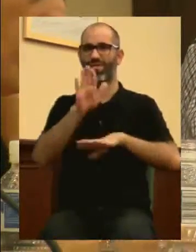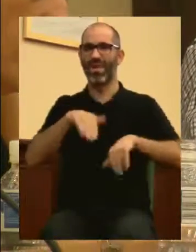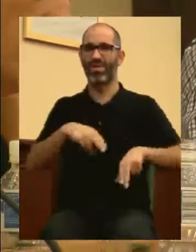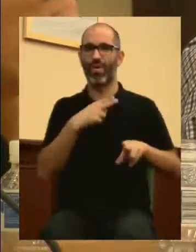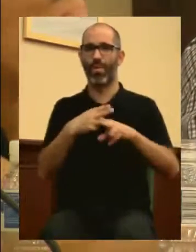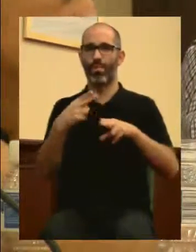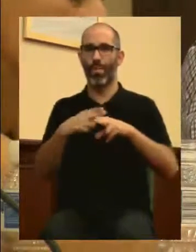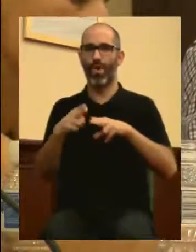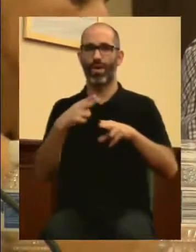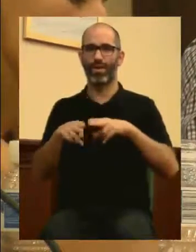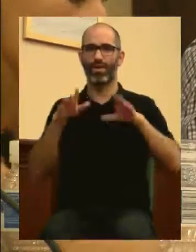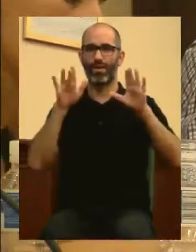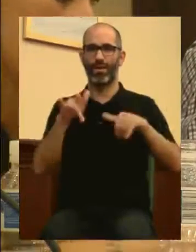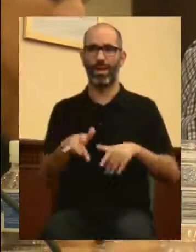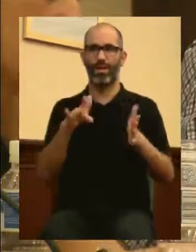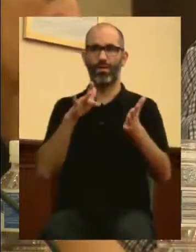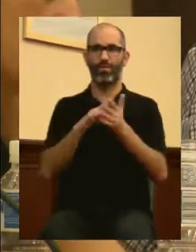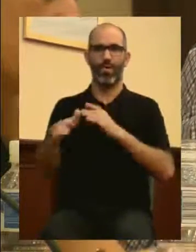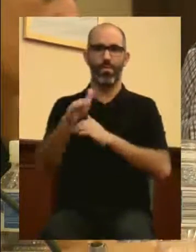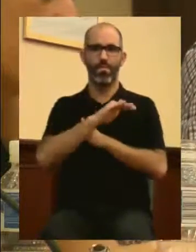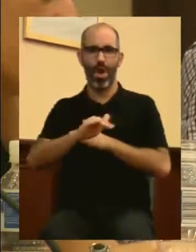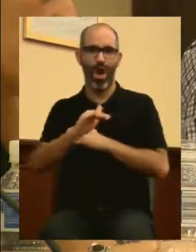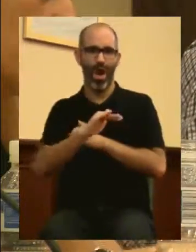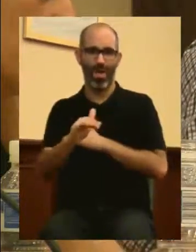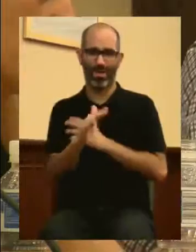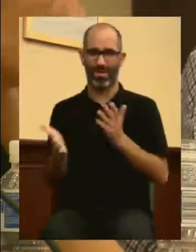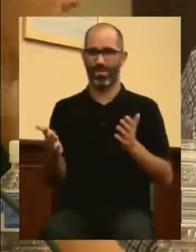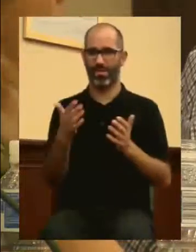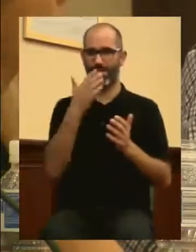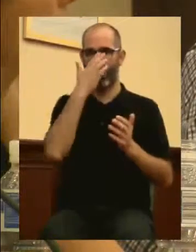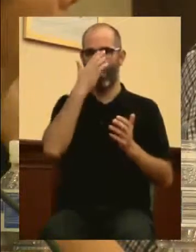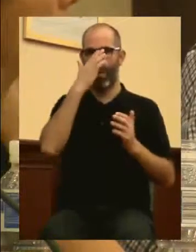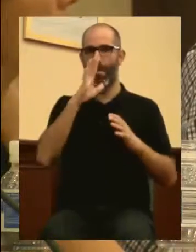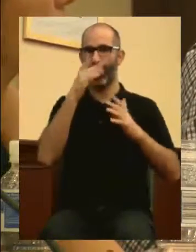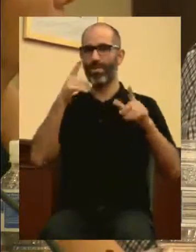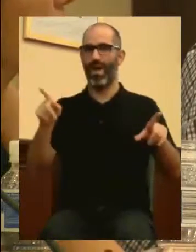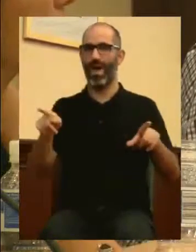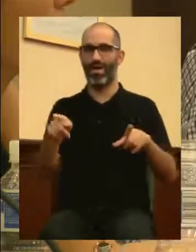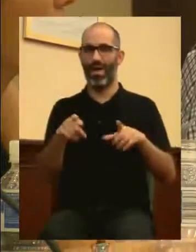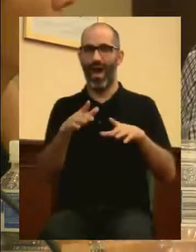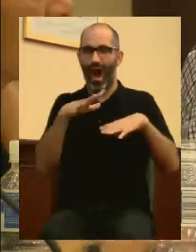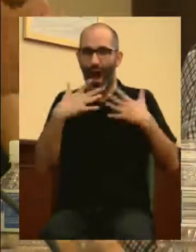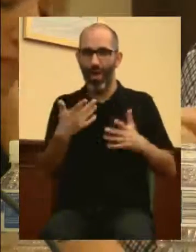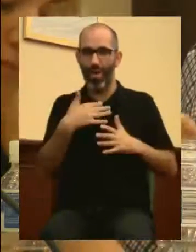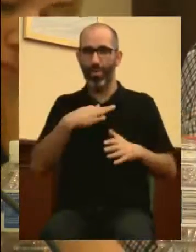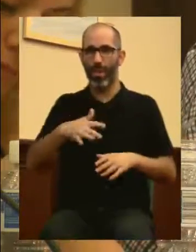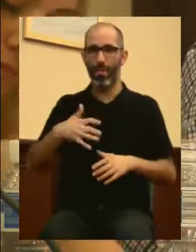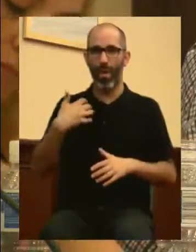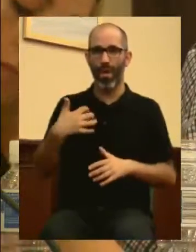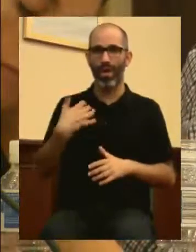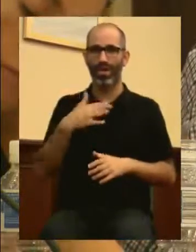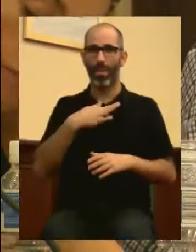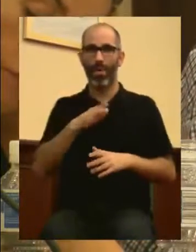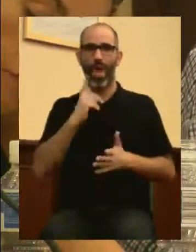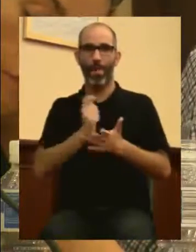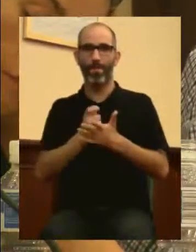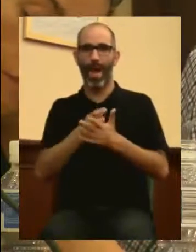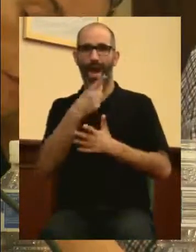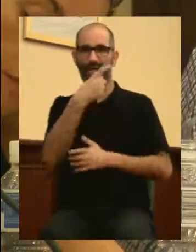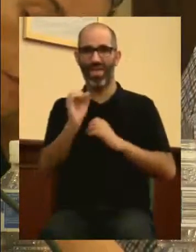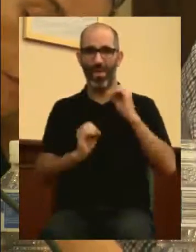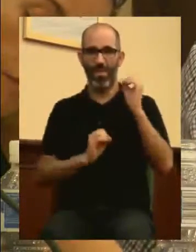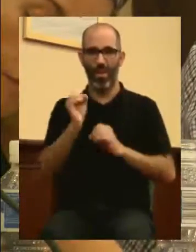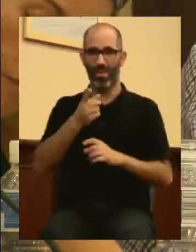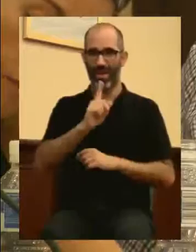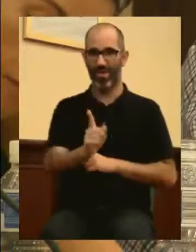perversa. Esa política no le sirve ni a los colectivos, por mucho que se molesten ahora porque no se les pague el 100% de los gastos de